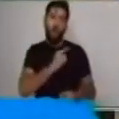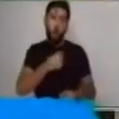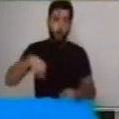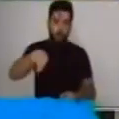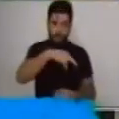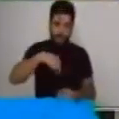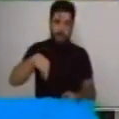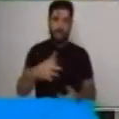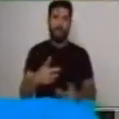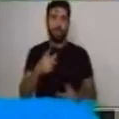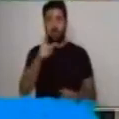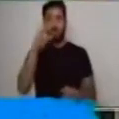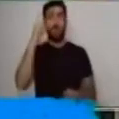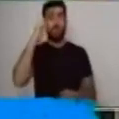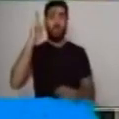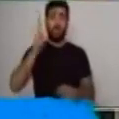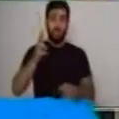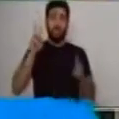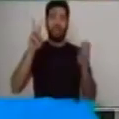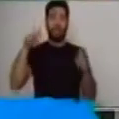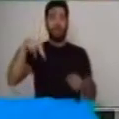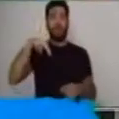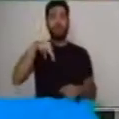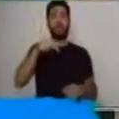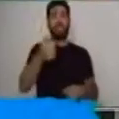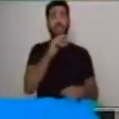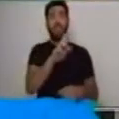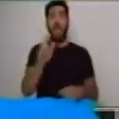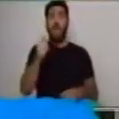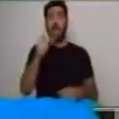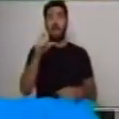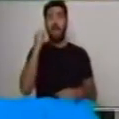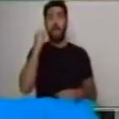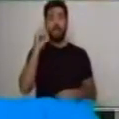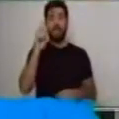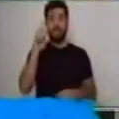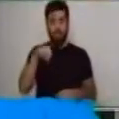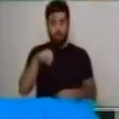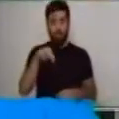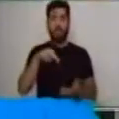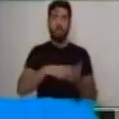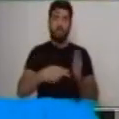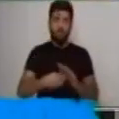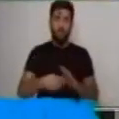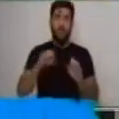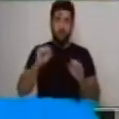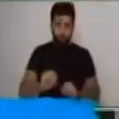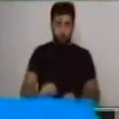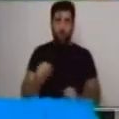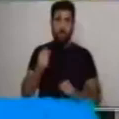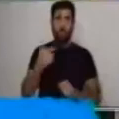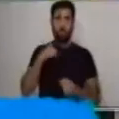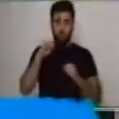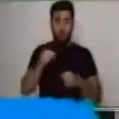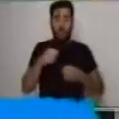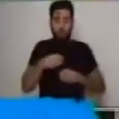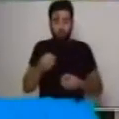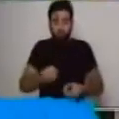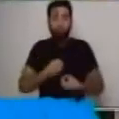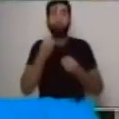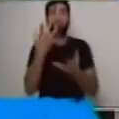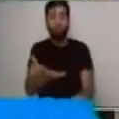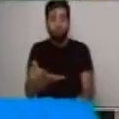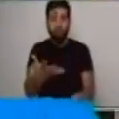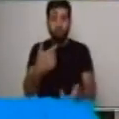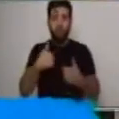narración es una técnica que nos ayuda a poder expresarnos, a poder